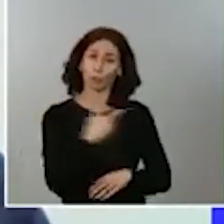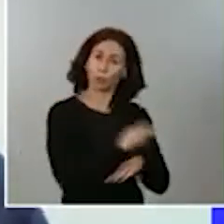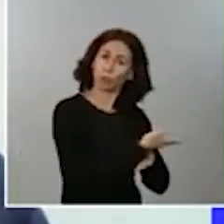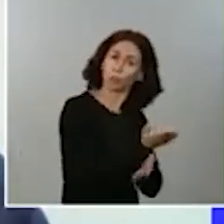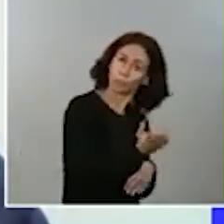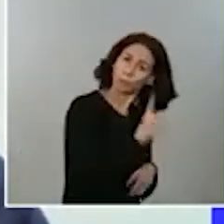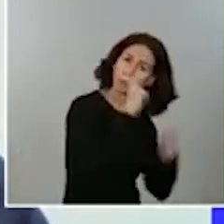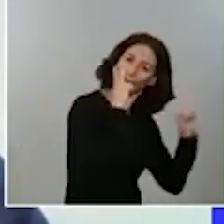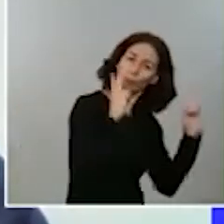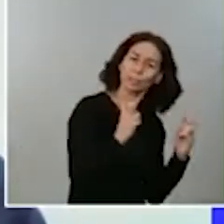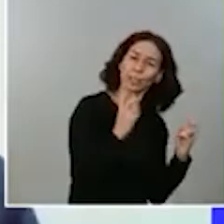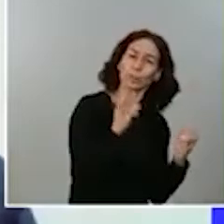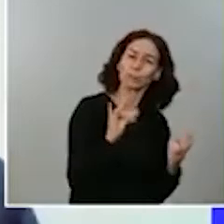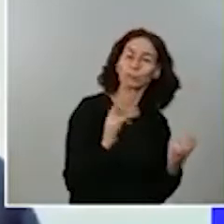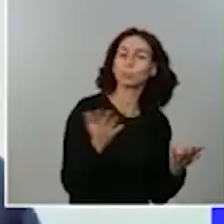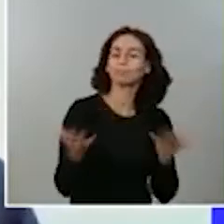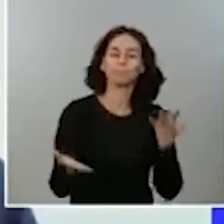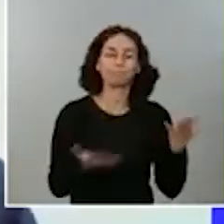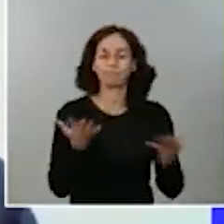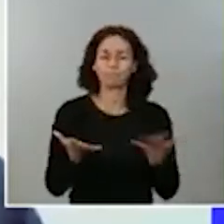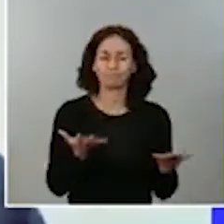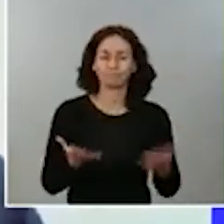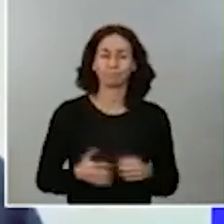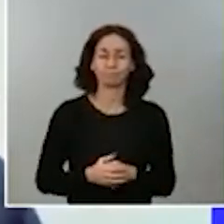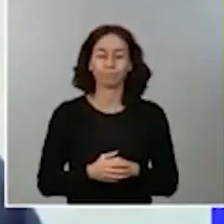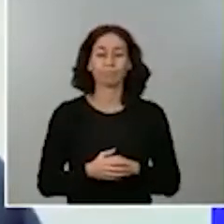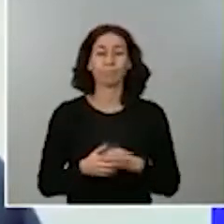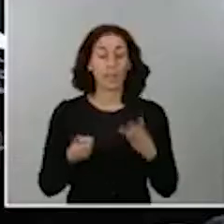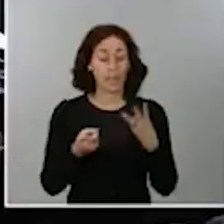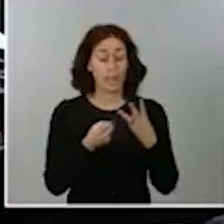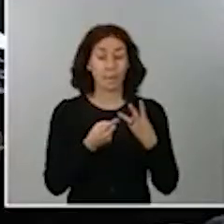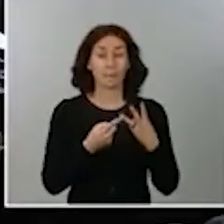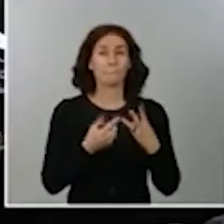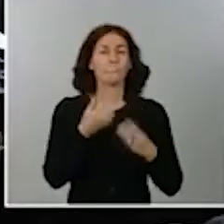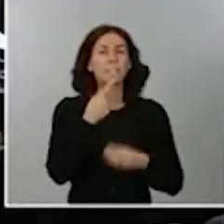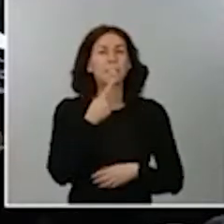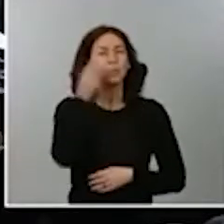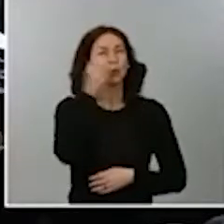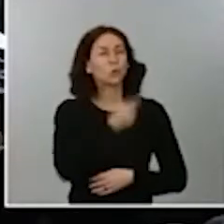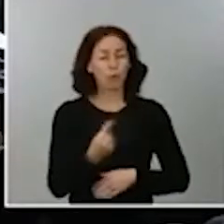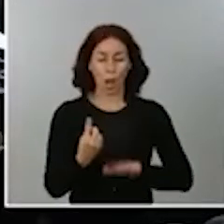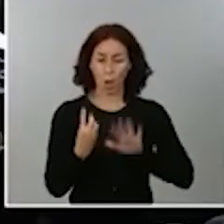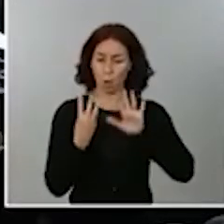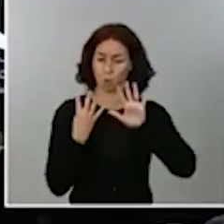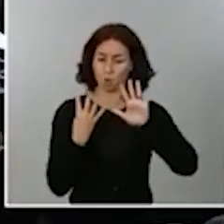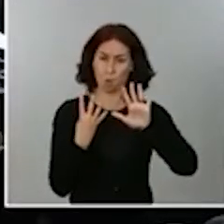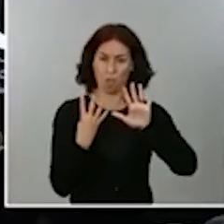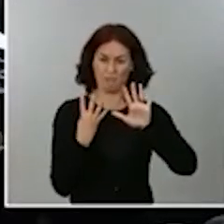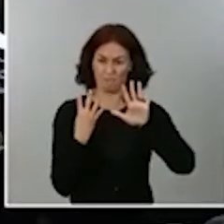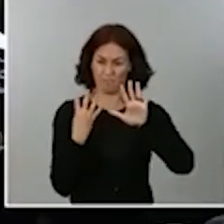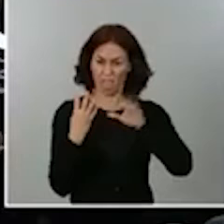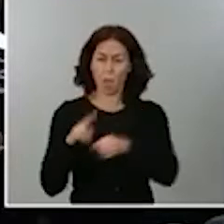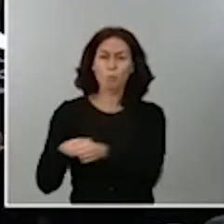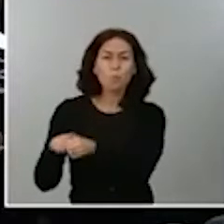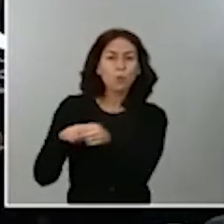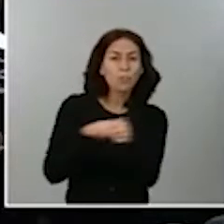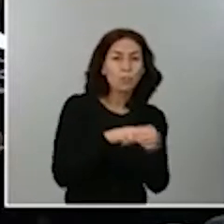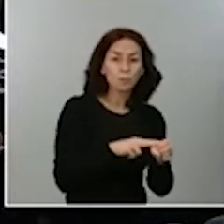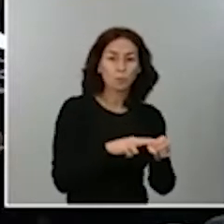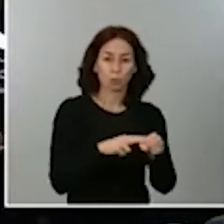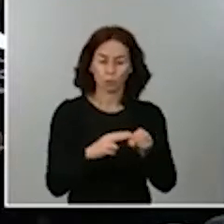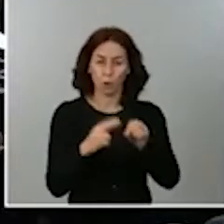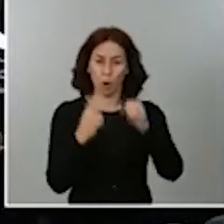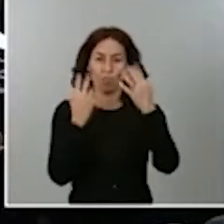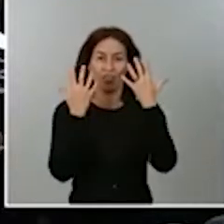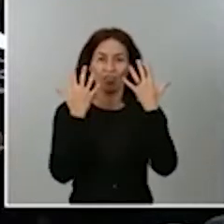quería preguntarles por qué han dicho que eran nueve municipios y antes eran diez. Si está caído algún municipio de la lista o